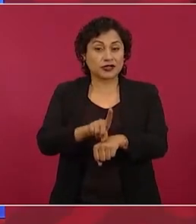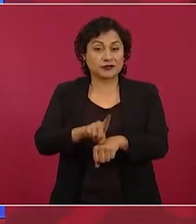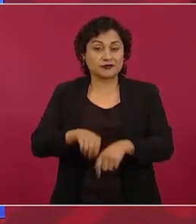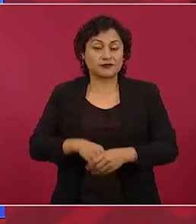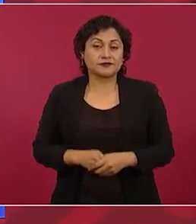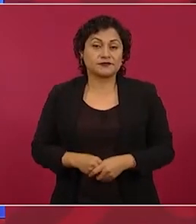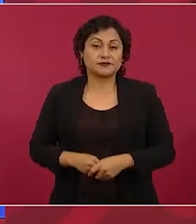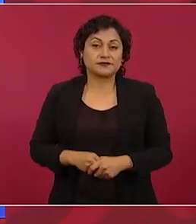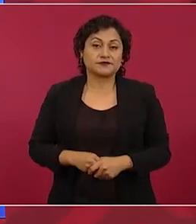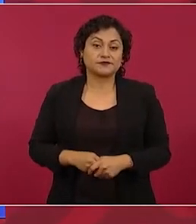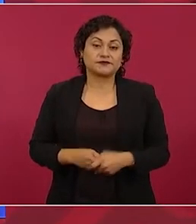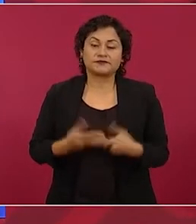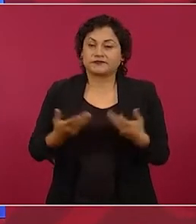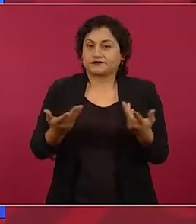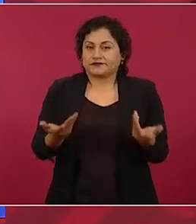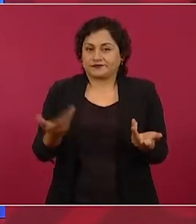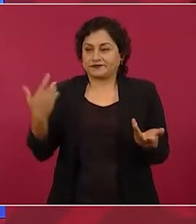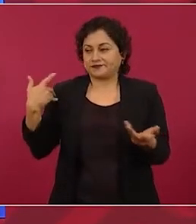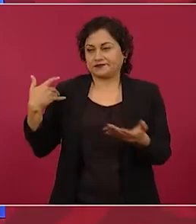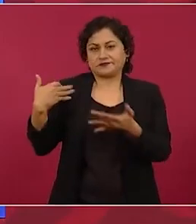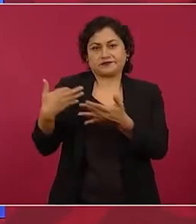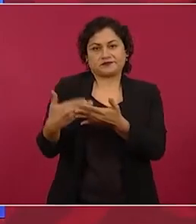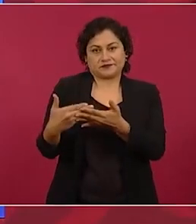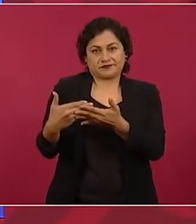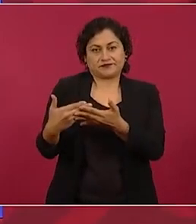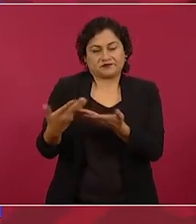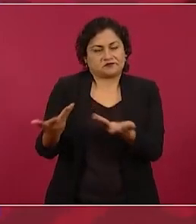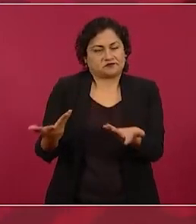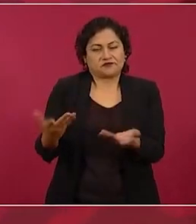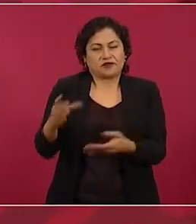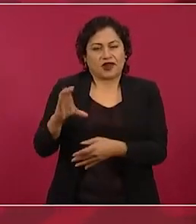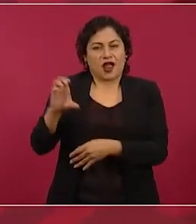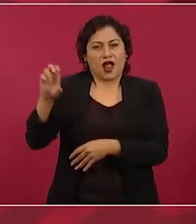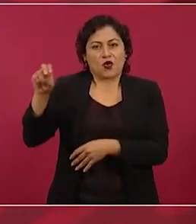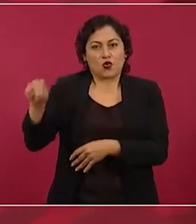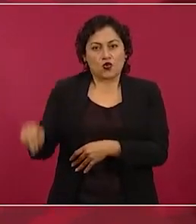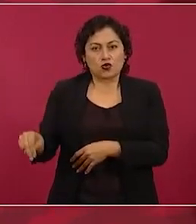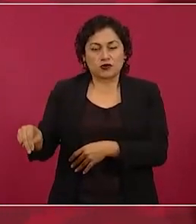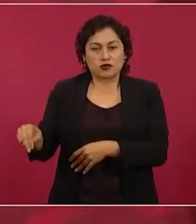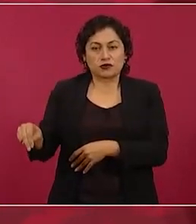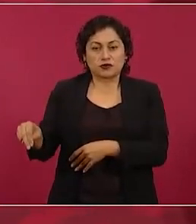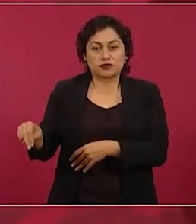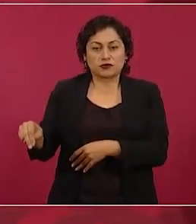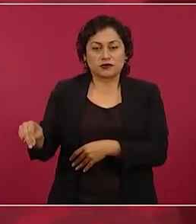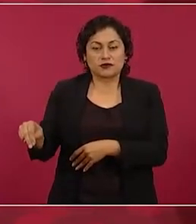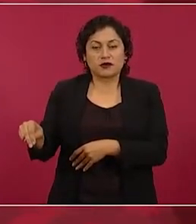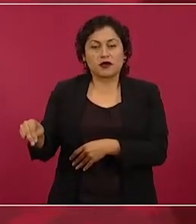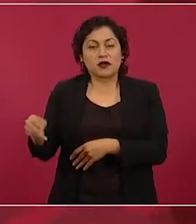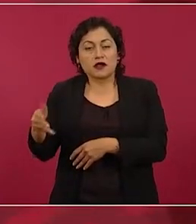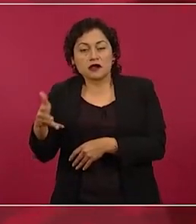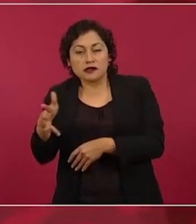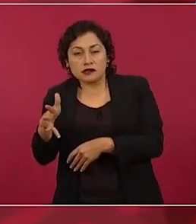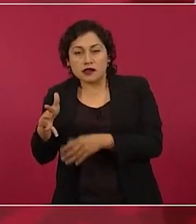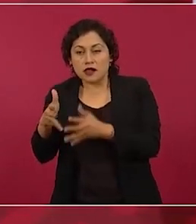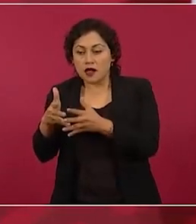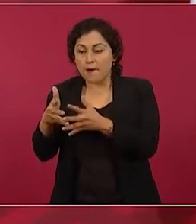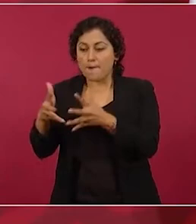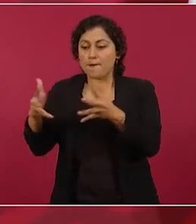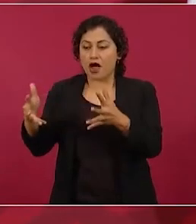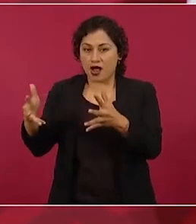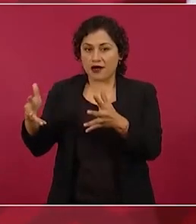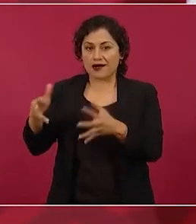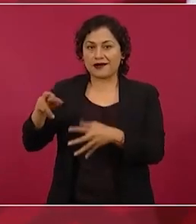Entonces, durante mucho tiempo era Cancún y ahora un poco acá la